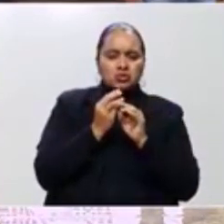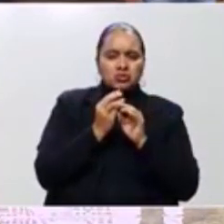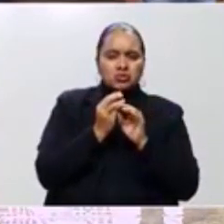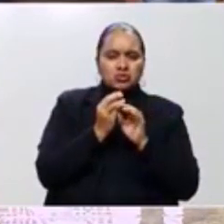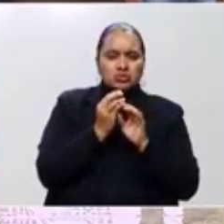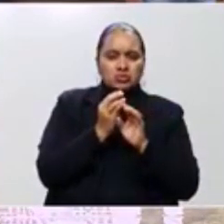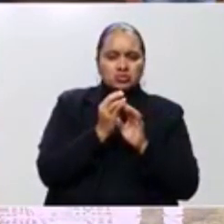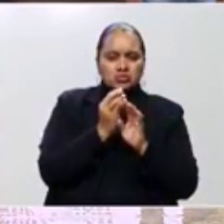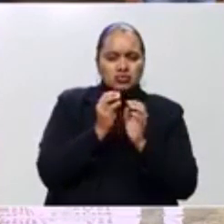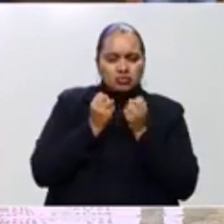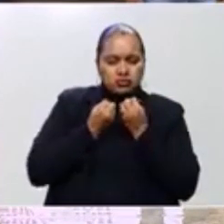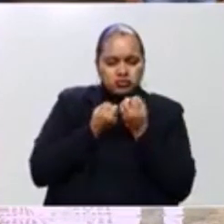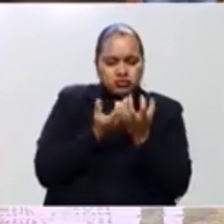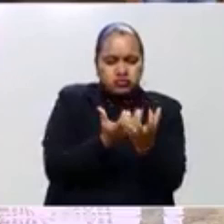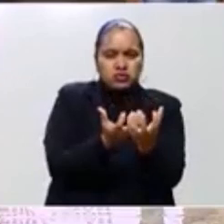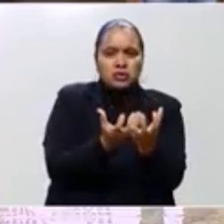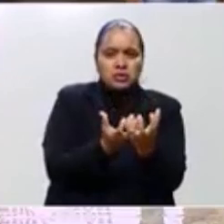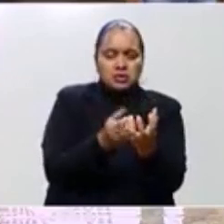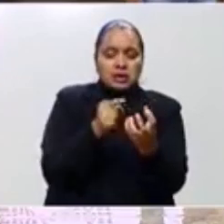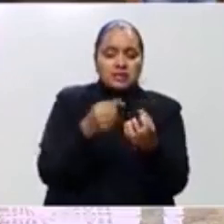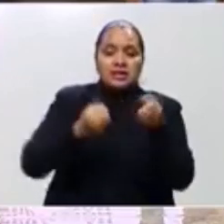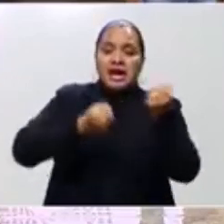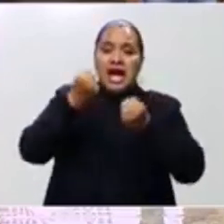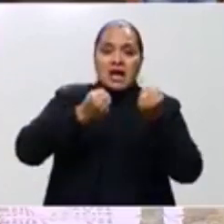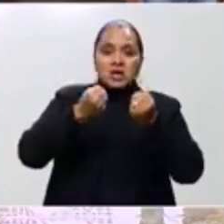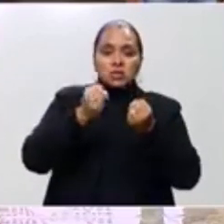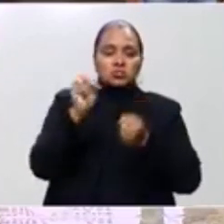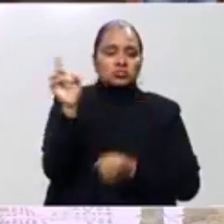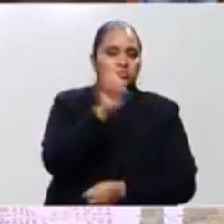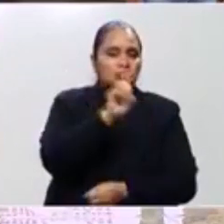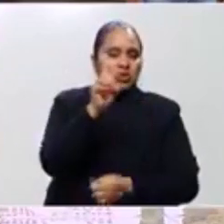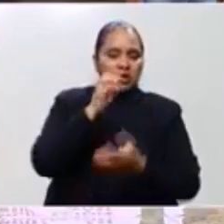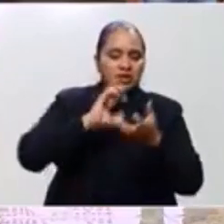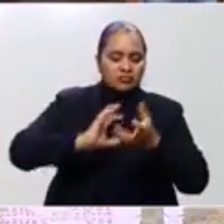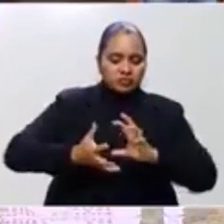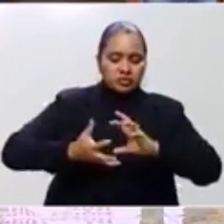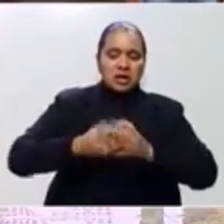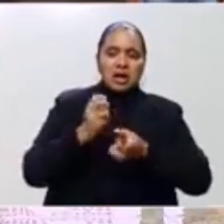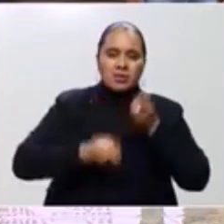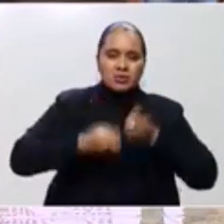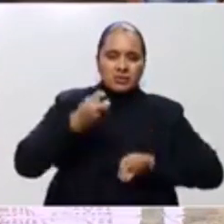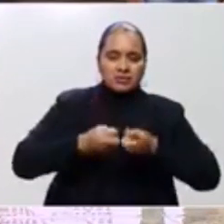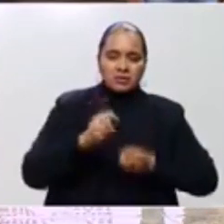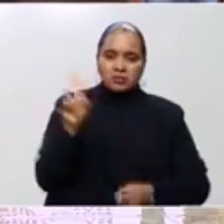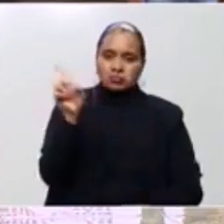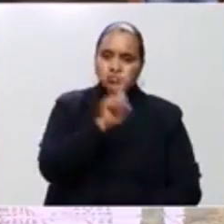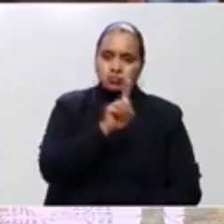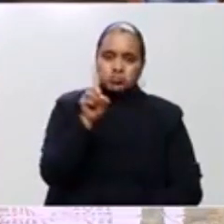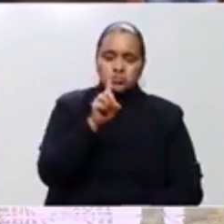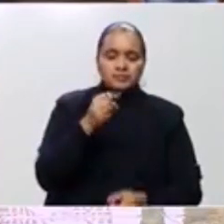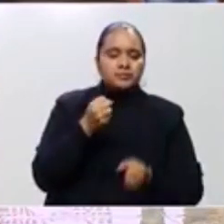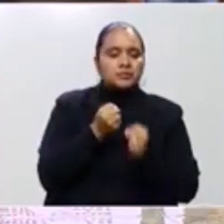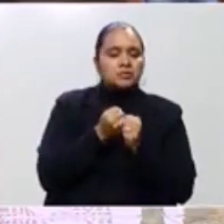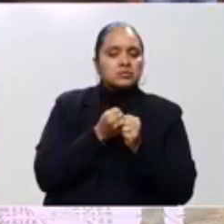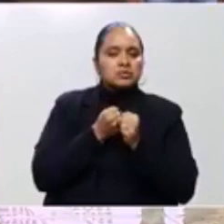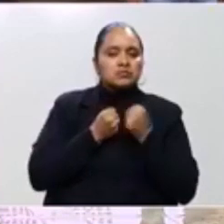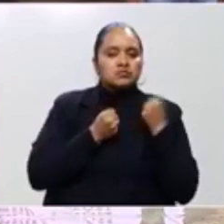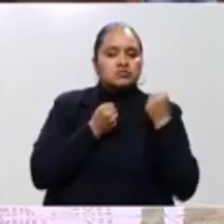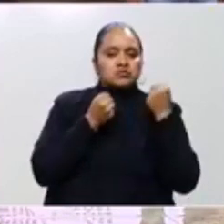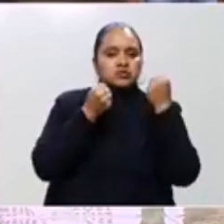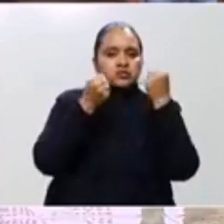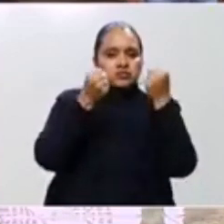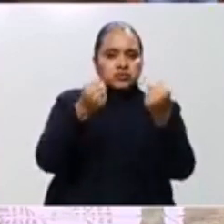personas durante la entrega y que se generen problemas, se estarán entregando estos suministros